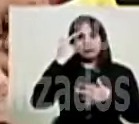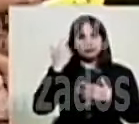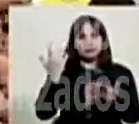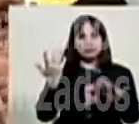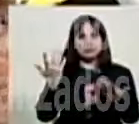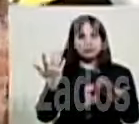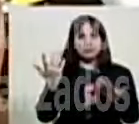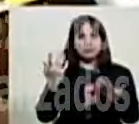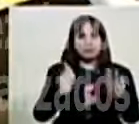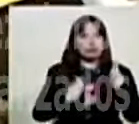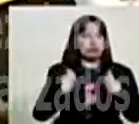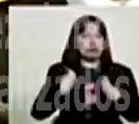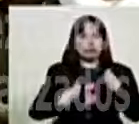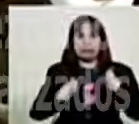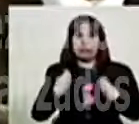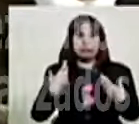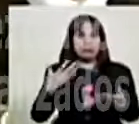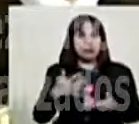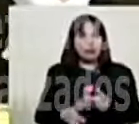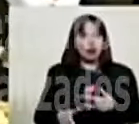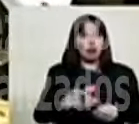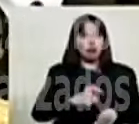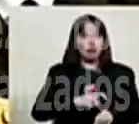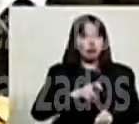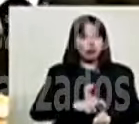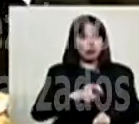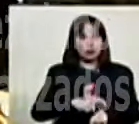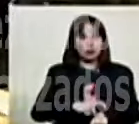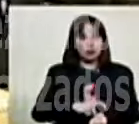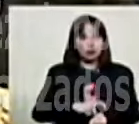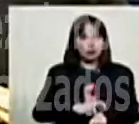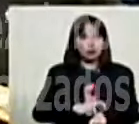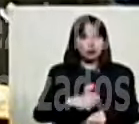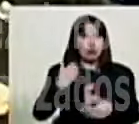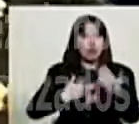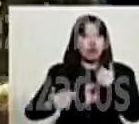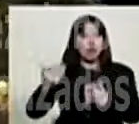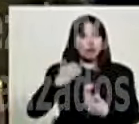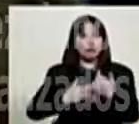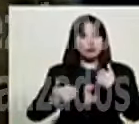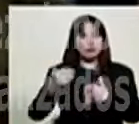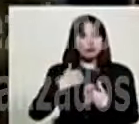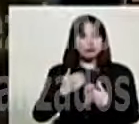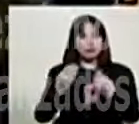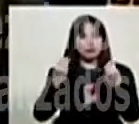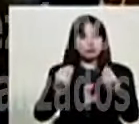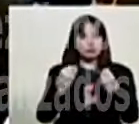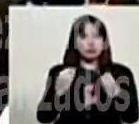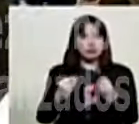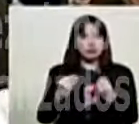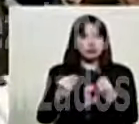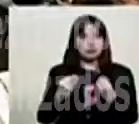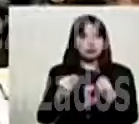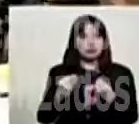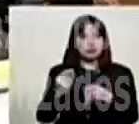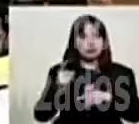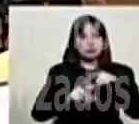Con la angustia del momento. Que estaban heridos un grupo de militares venezolanos.